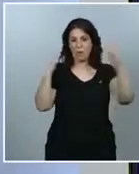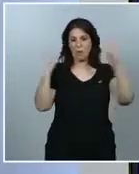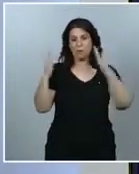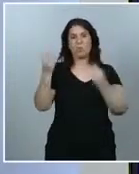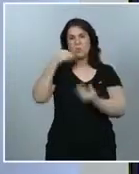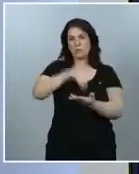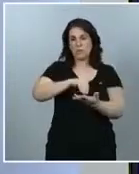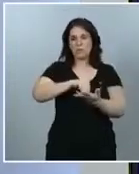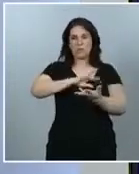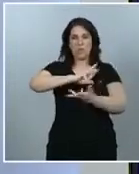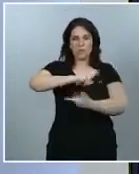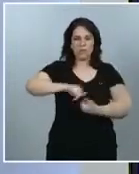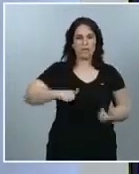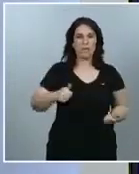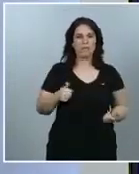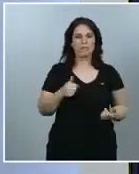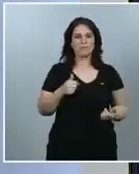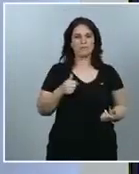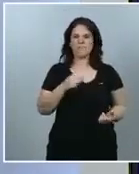no son muy agradables,